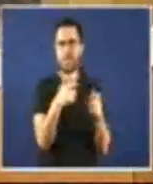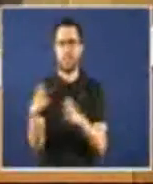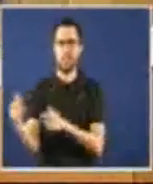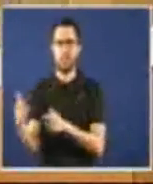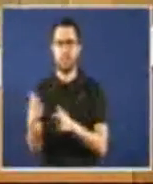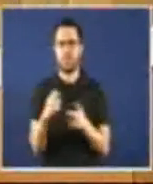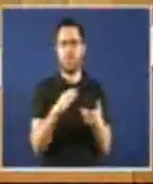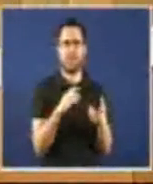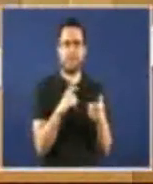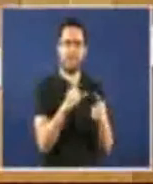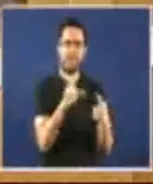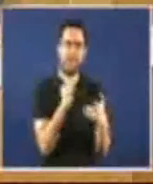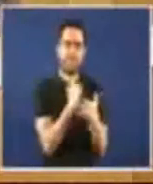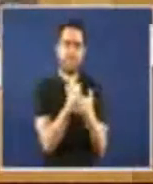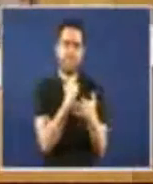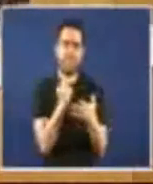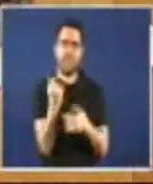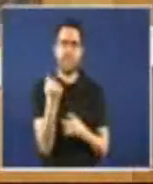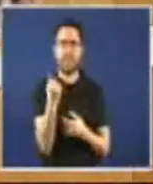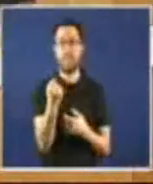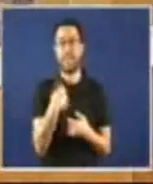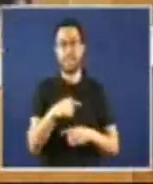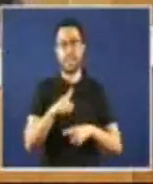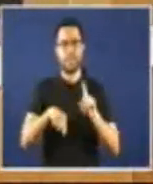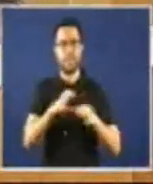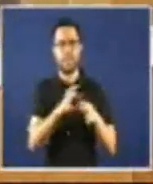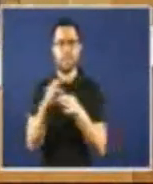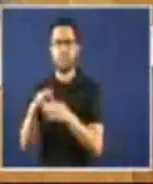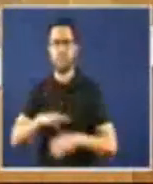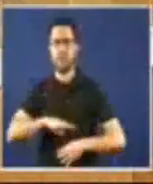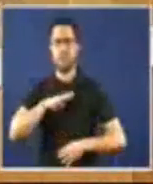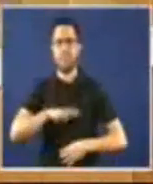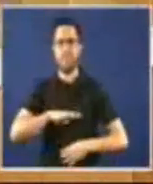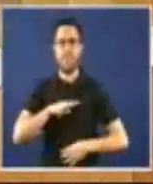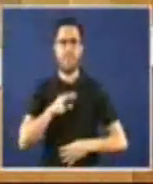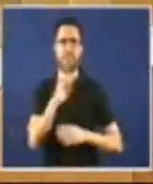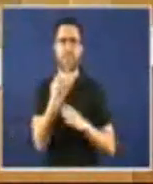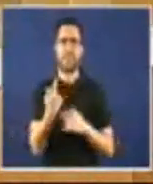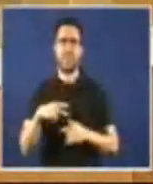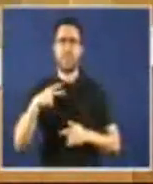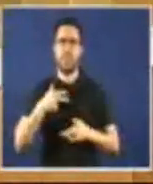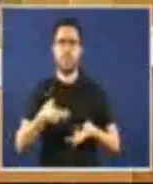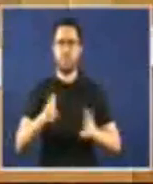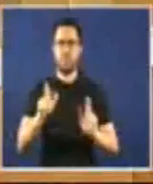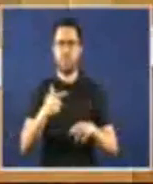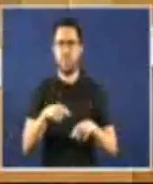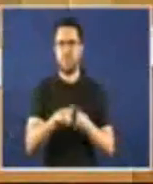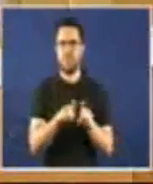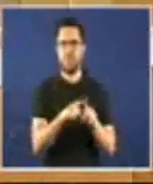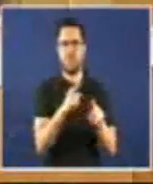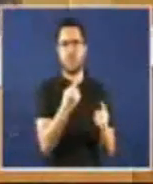a xustar a que? a capacidade de endebedamento anualmente autorizada a cal combinada co constante descenso dos ingresos